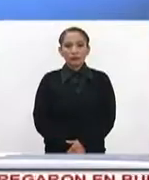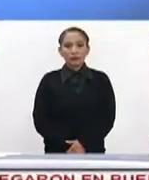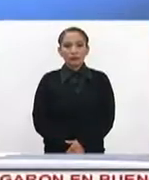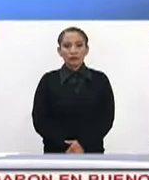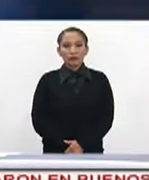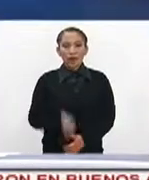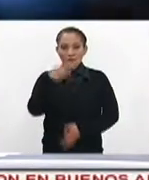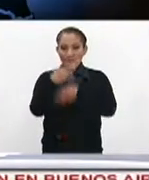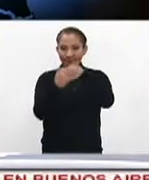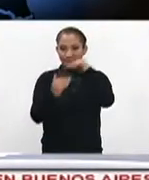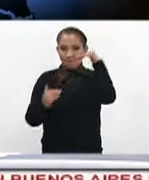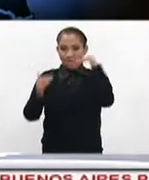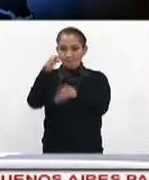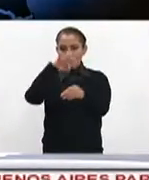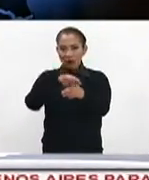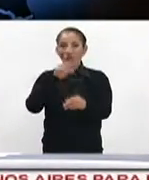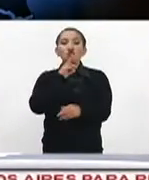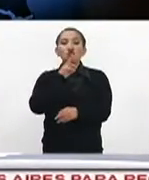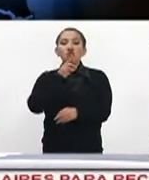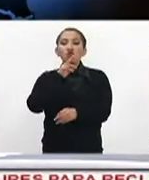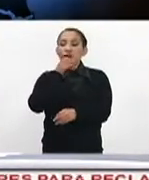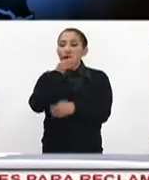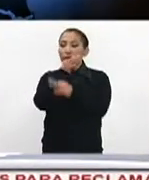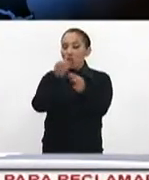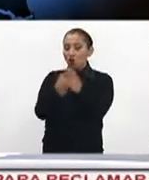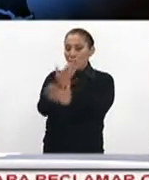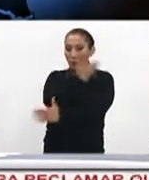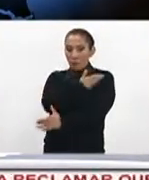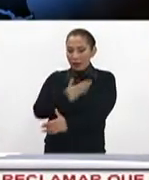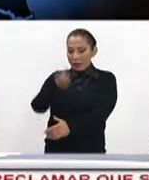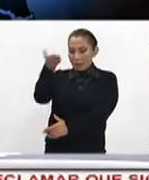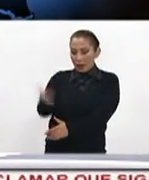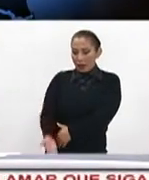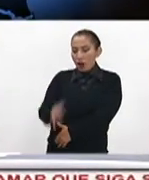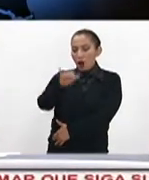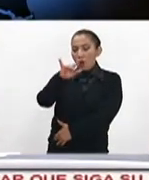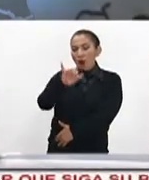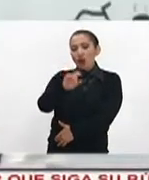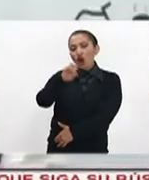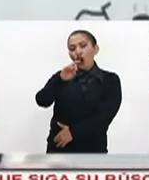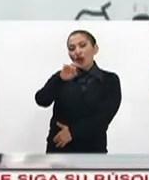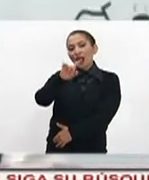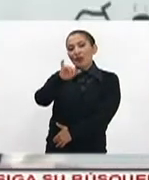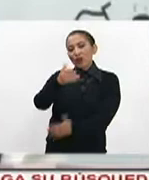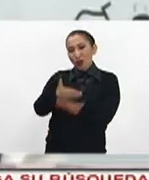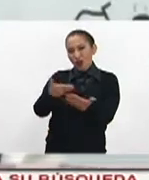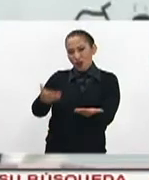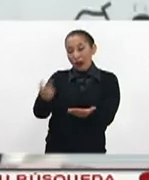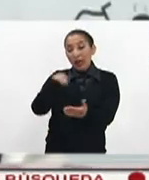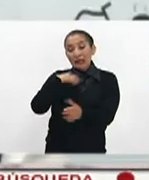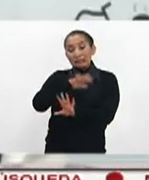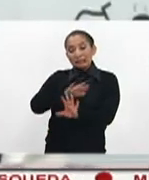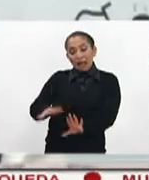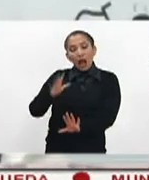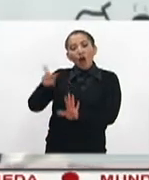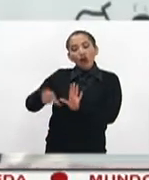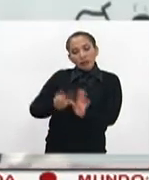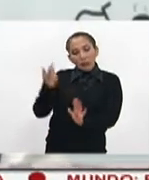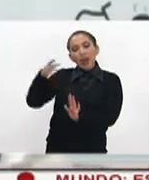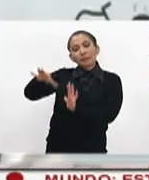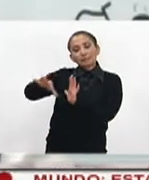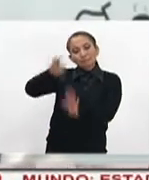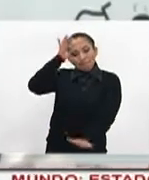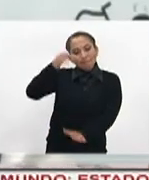El Tribunal Supremo Electoral de Honduras declaró como nuevo presidente a Juan Orlando Hernández, actual mandatario, luego de ser reelegido